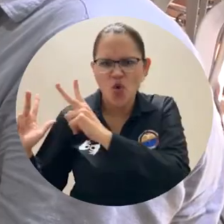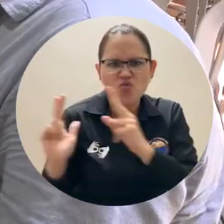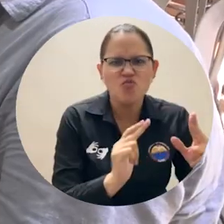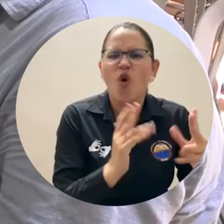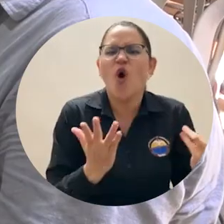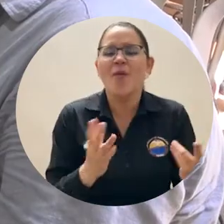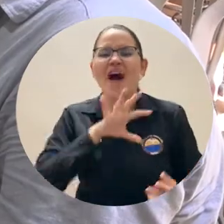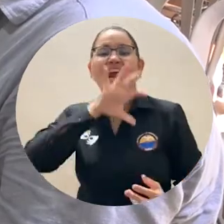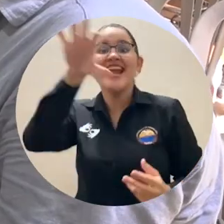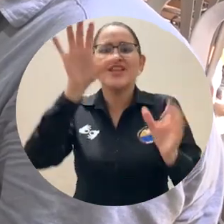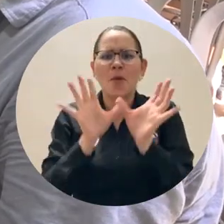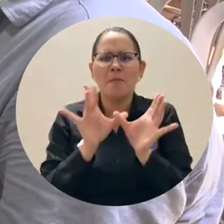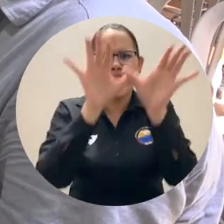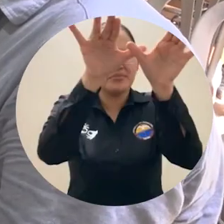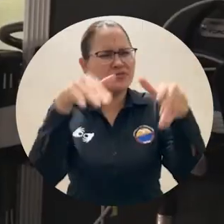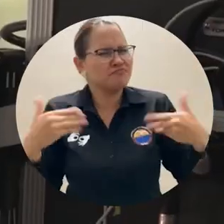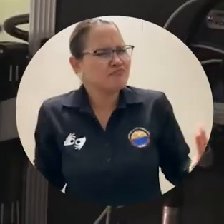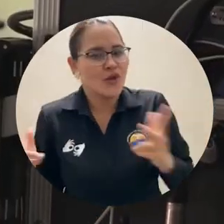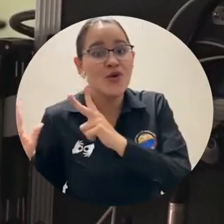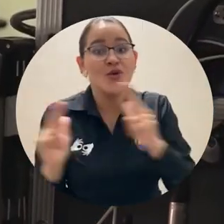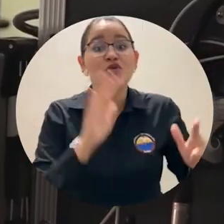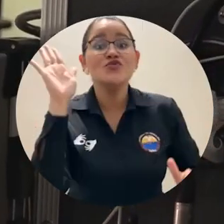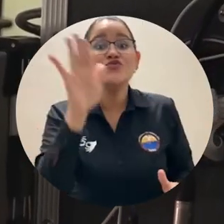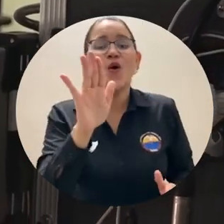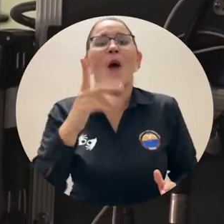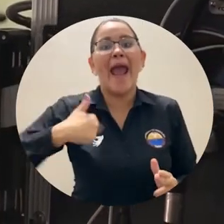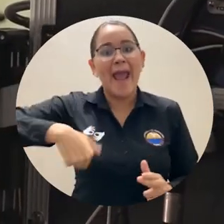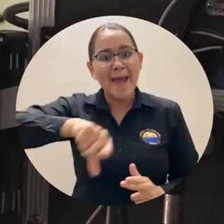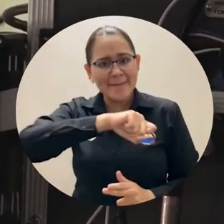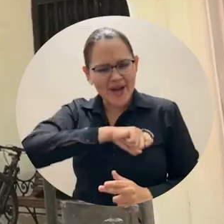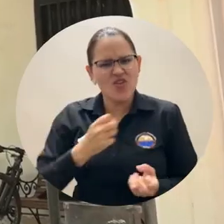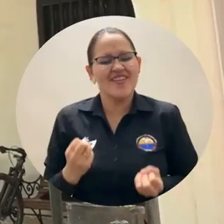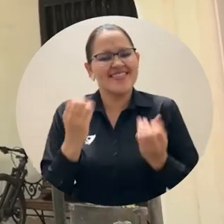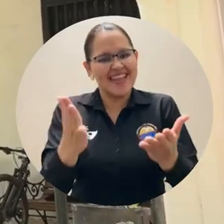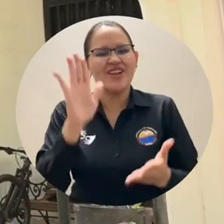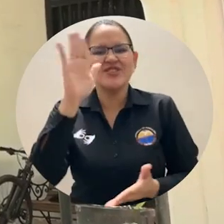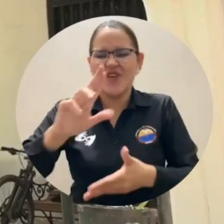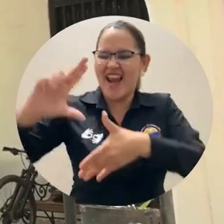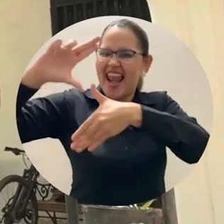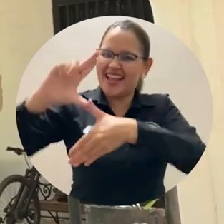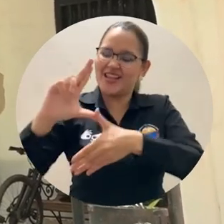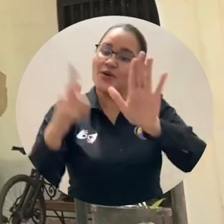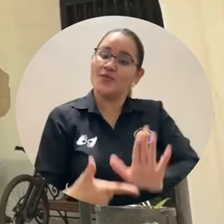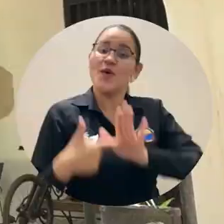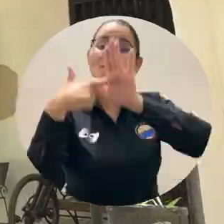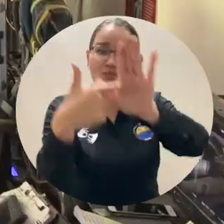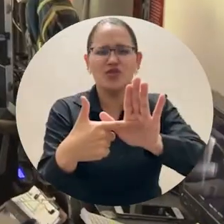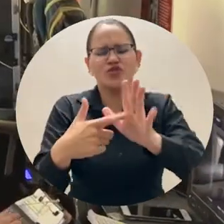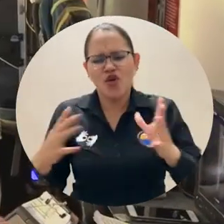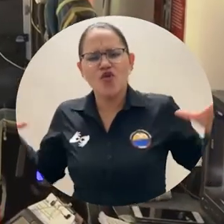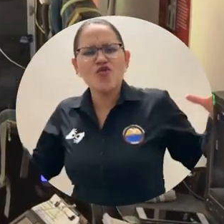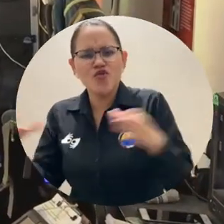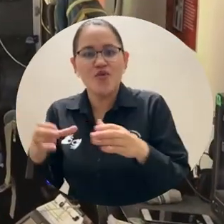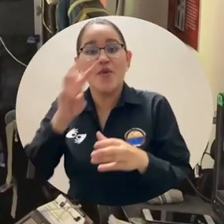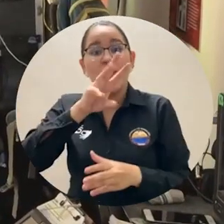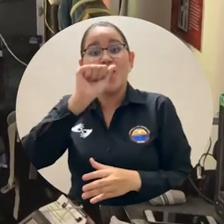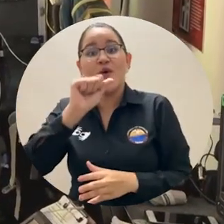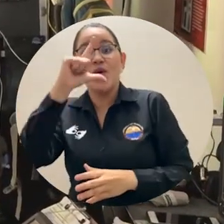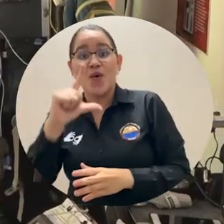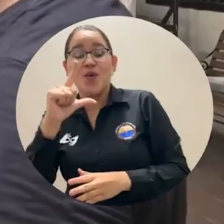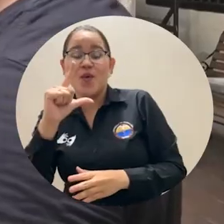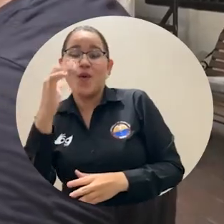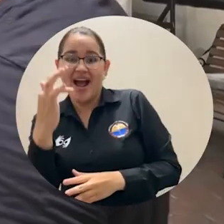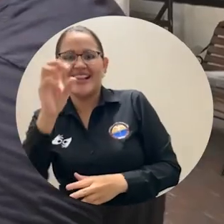Grito de las Mariposas, la primera serie en español para Latinoamérica del servicio de transmisión Star Plus, perteneciente al